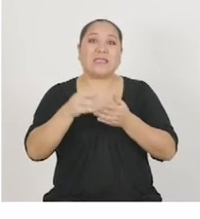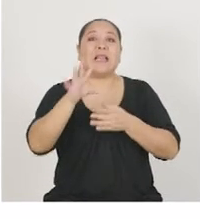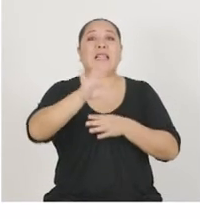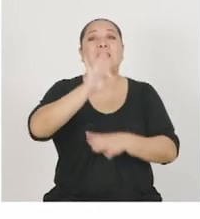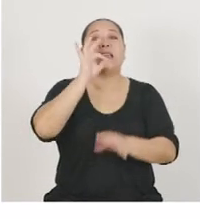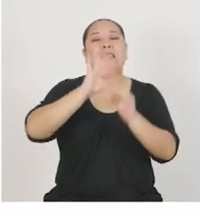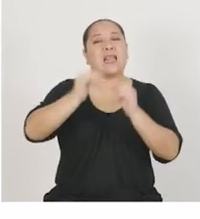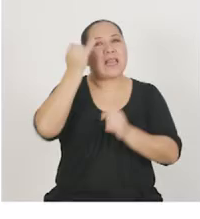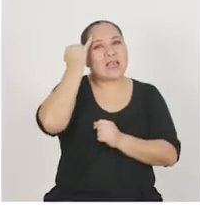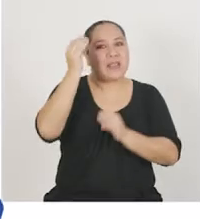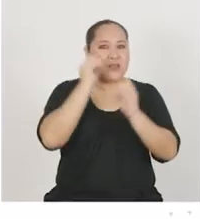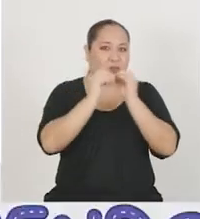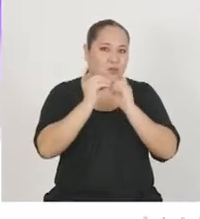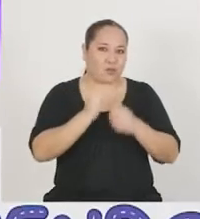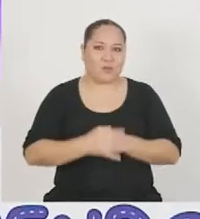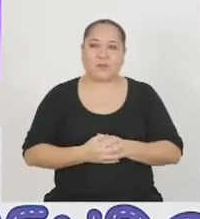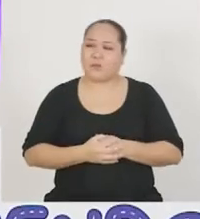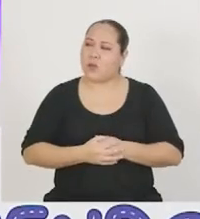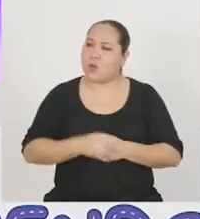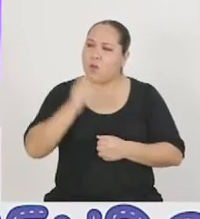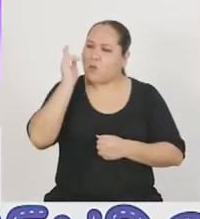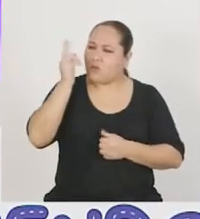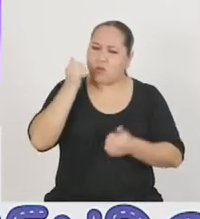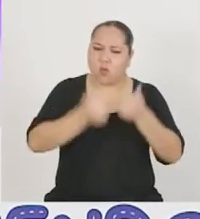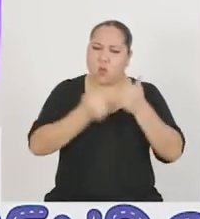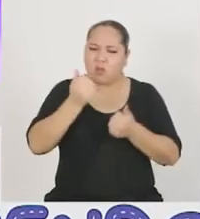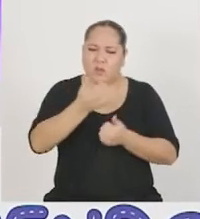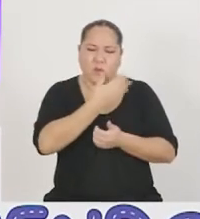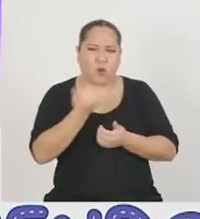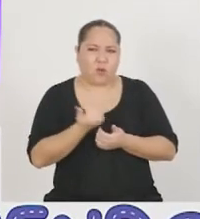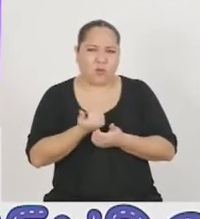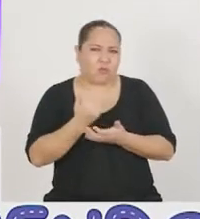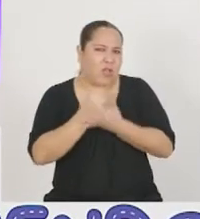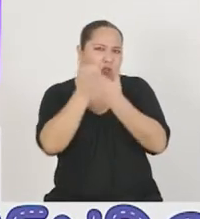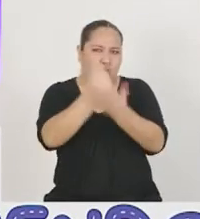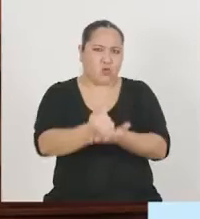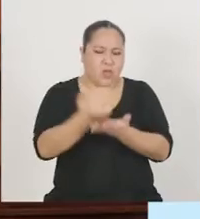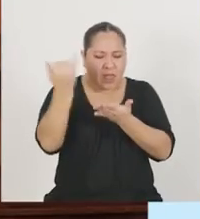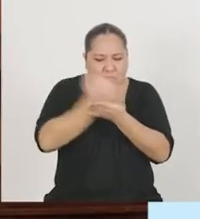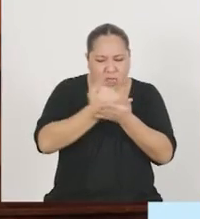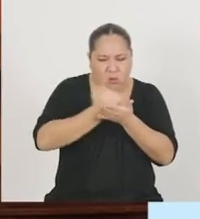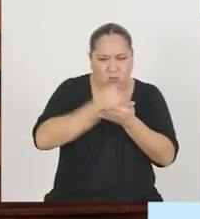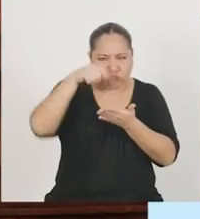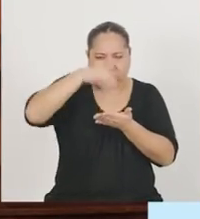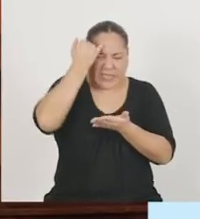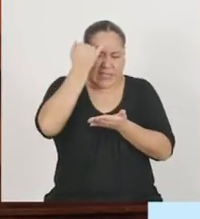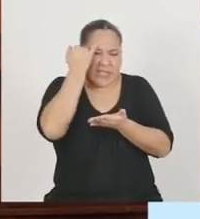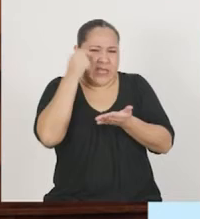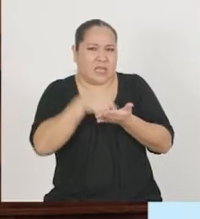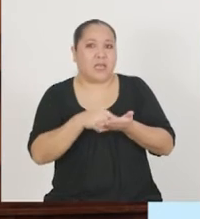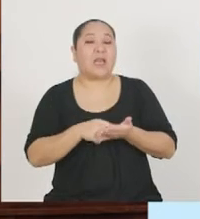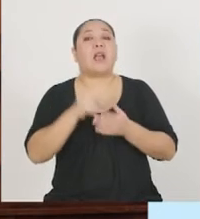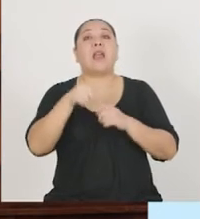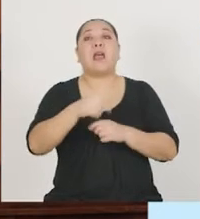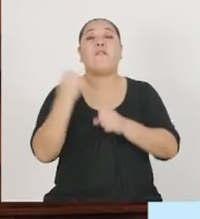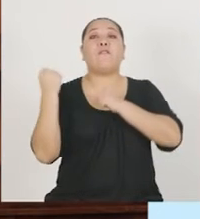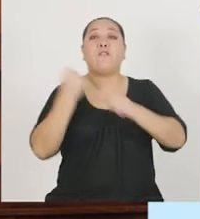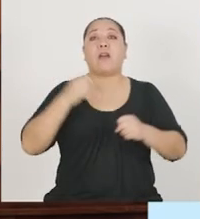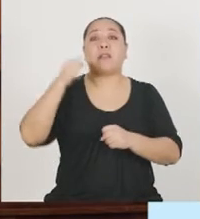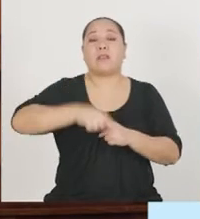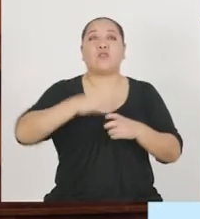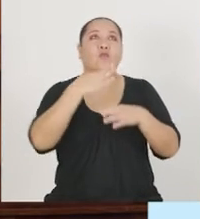idea-solución del reto. Profesora, ¿y cuáles serían los beneficios del Drug Storming? La potencia de esta herramienta